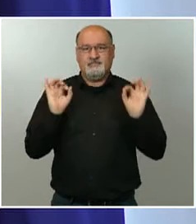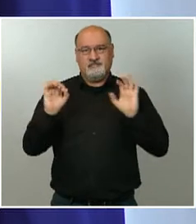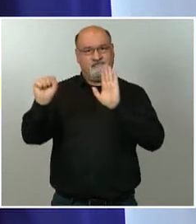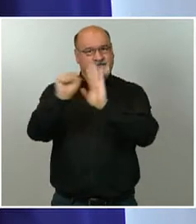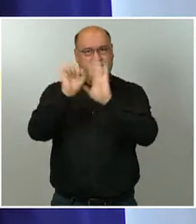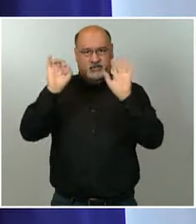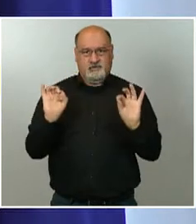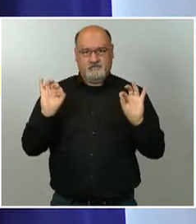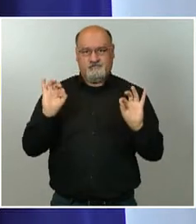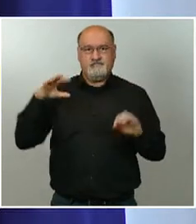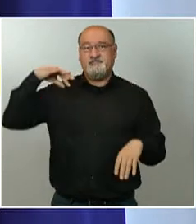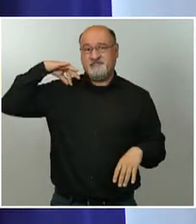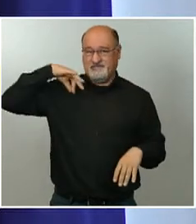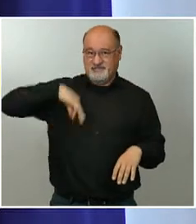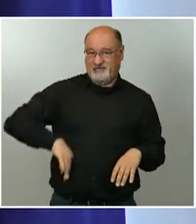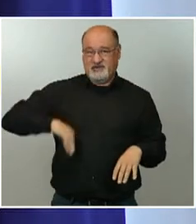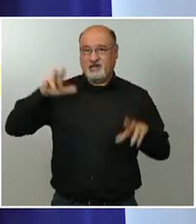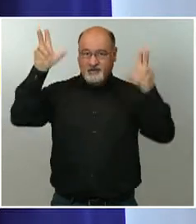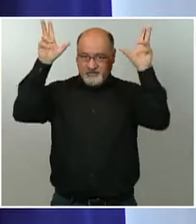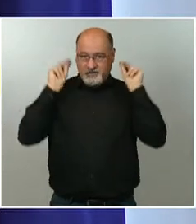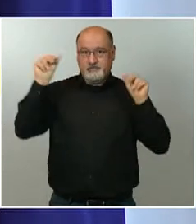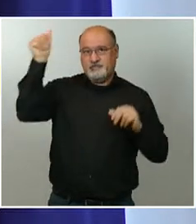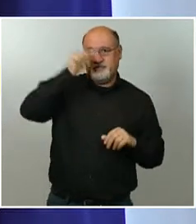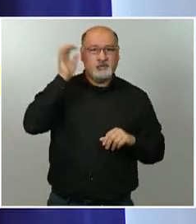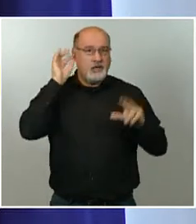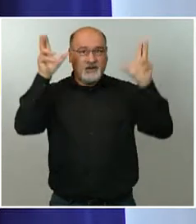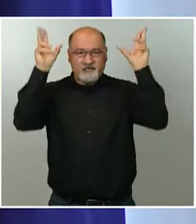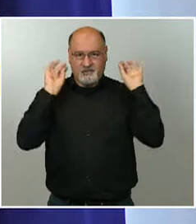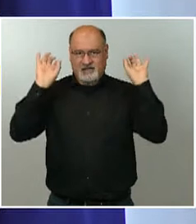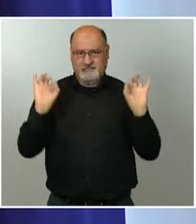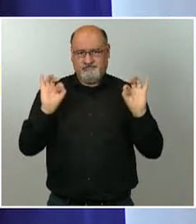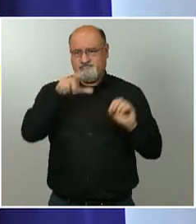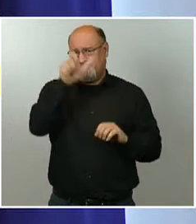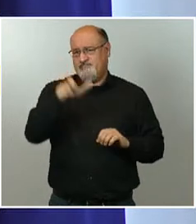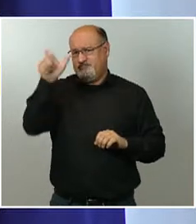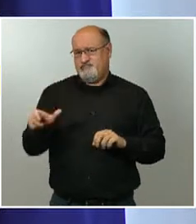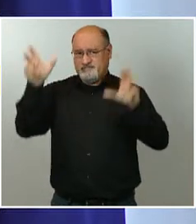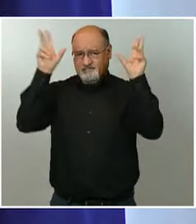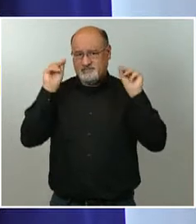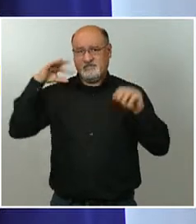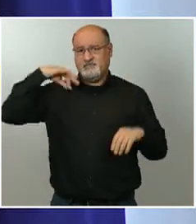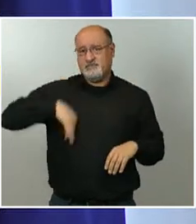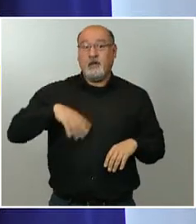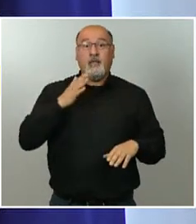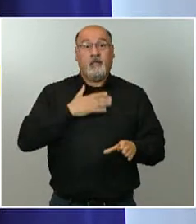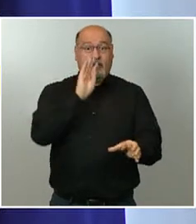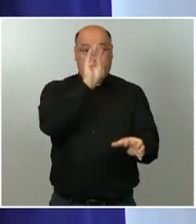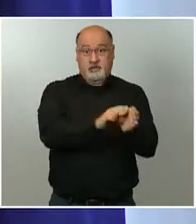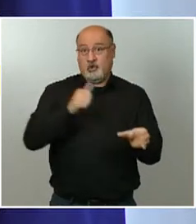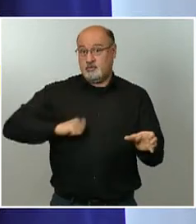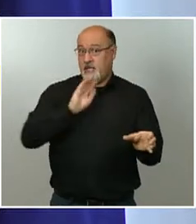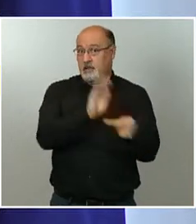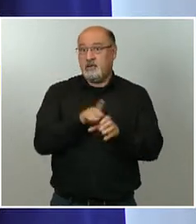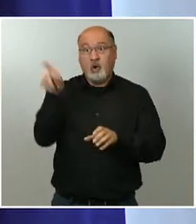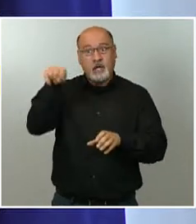del enfermero, de la enfermera, de las personas que nos cuidan en los hospitales, que creo que es oportuno siempre